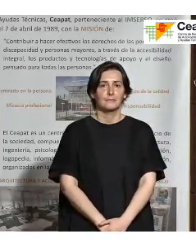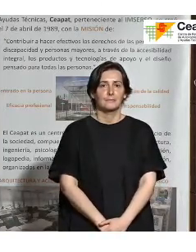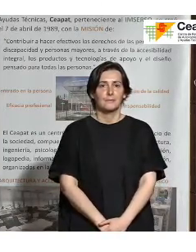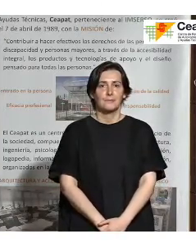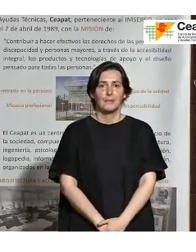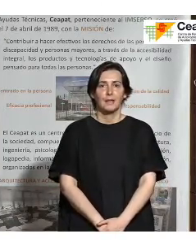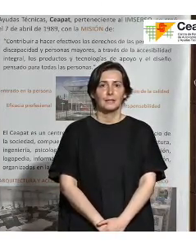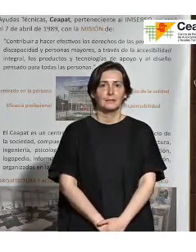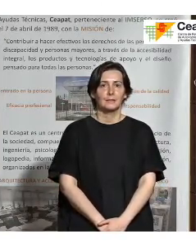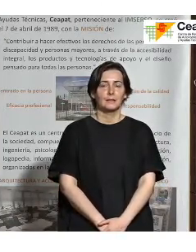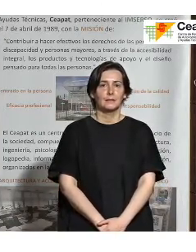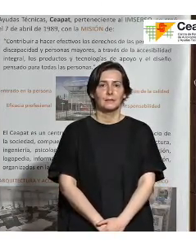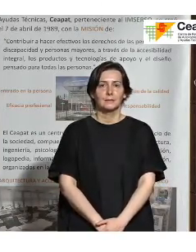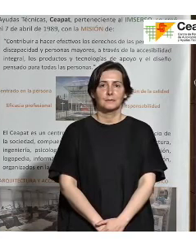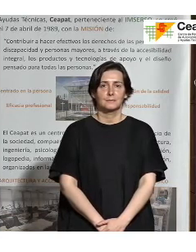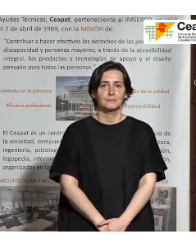¡Bien! ¡Bien!